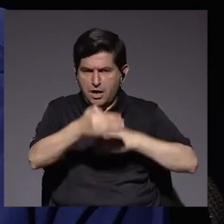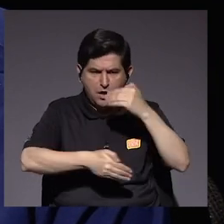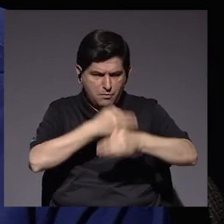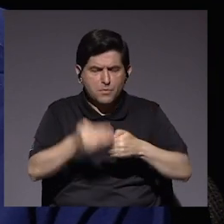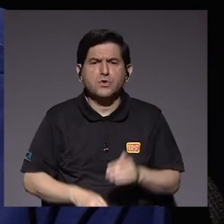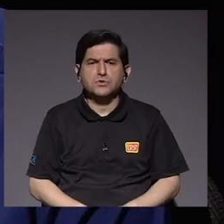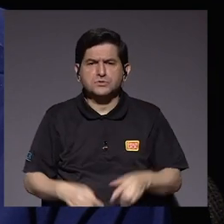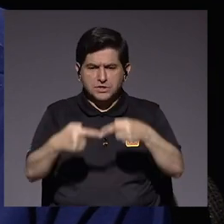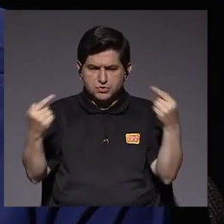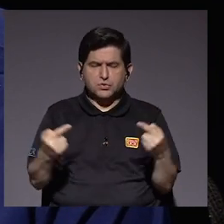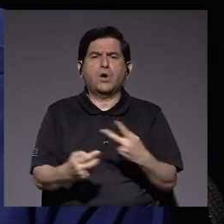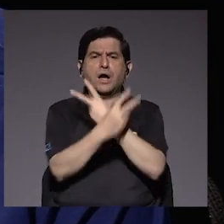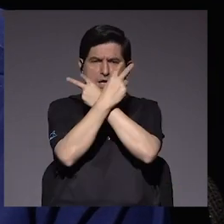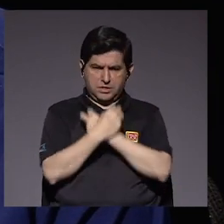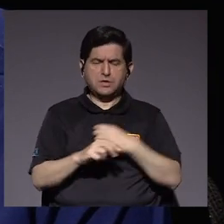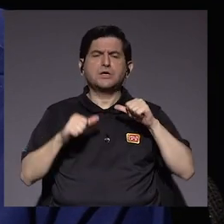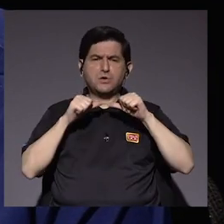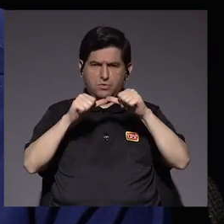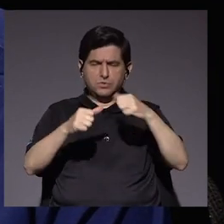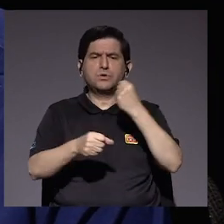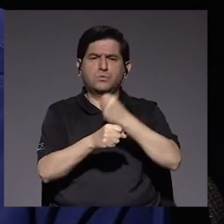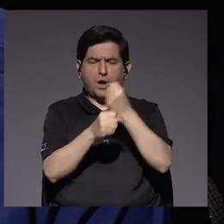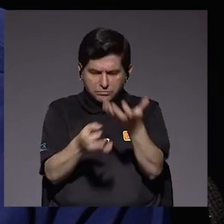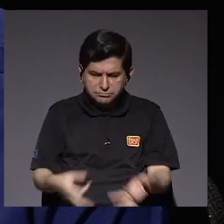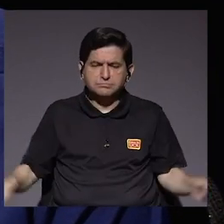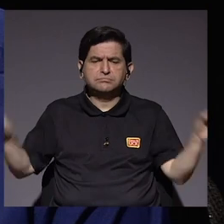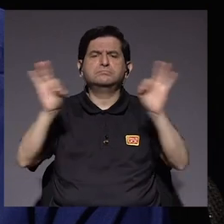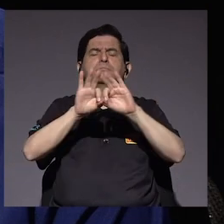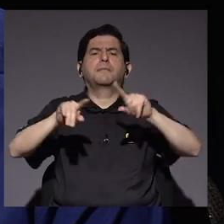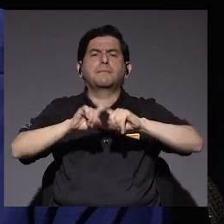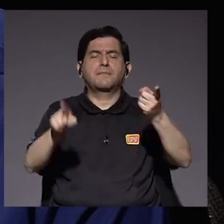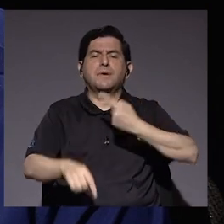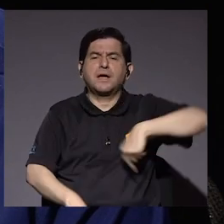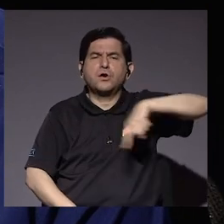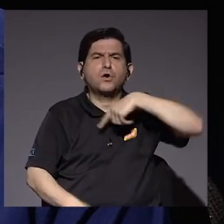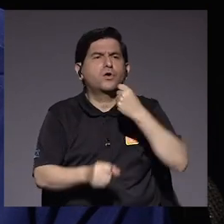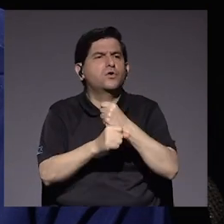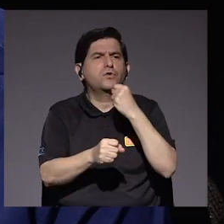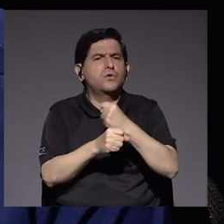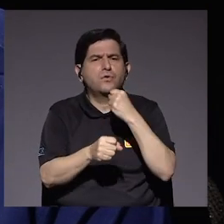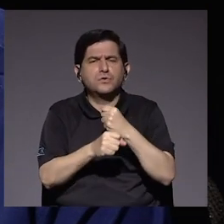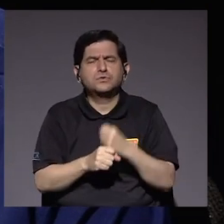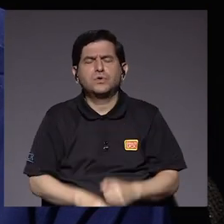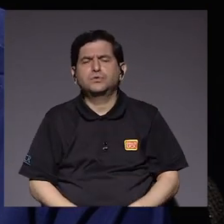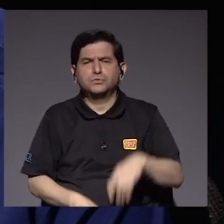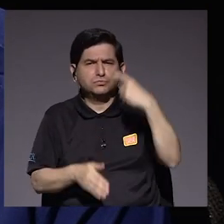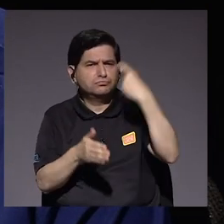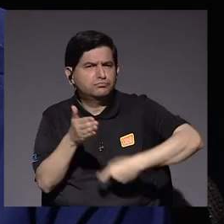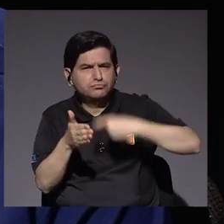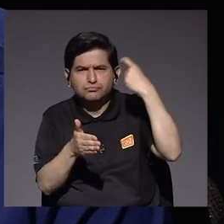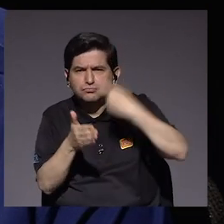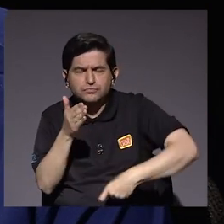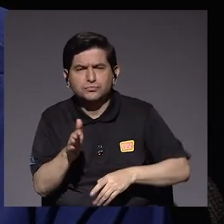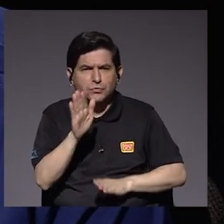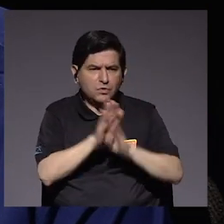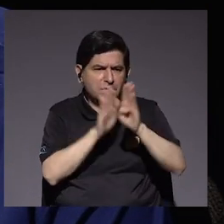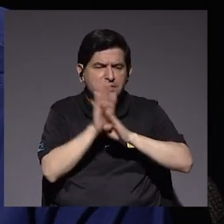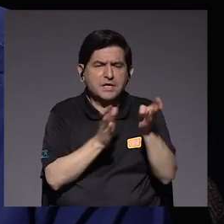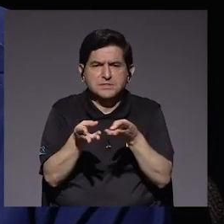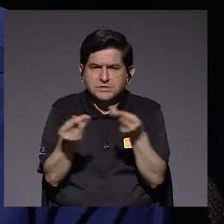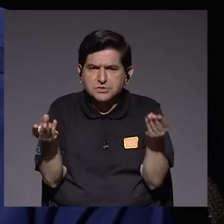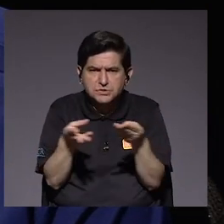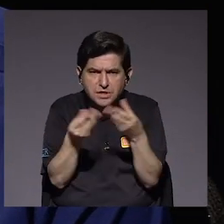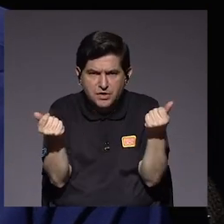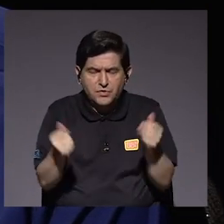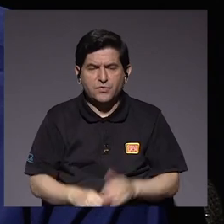siendo nuestra labor más importante, pero estamos trabajando también arduamente en desarrollar este